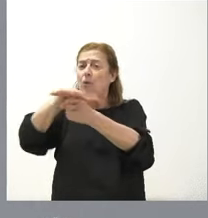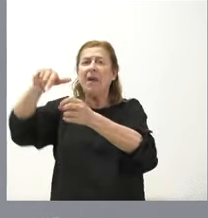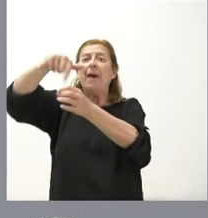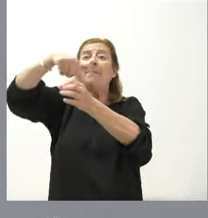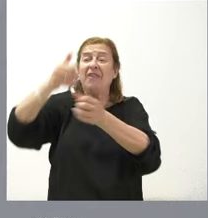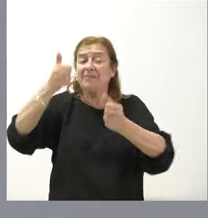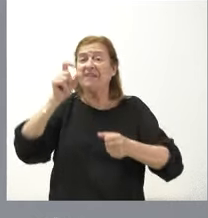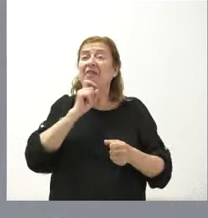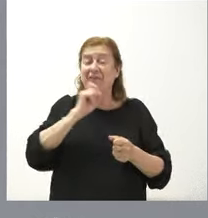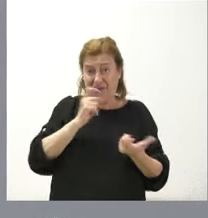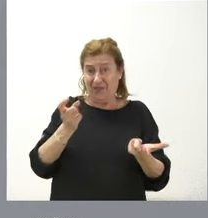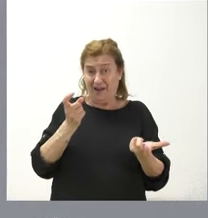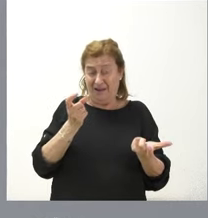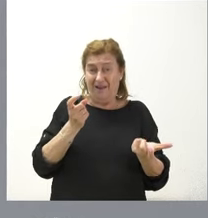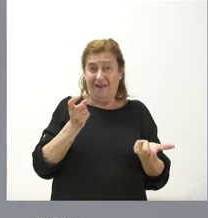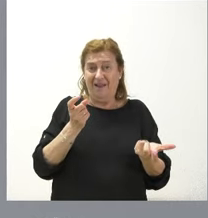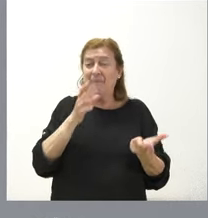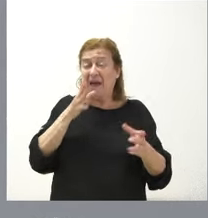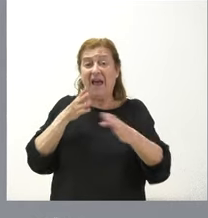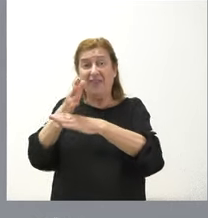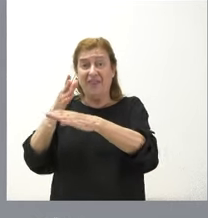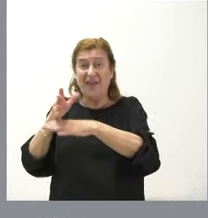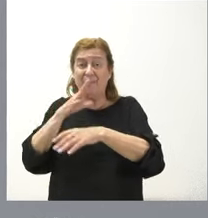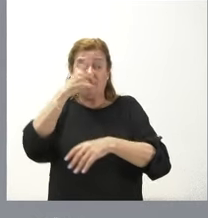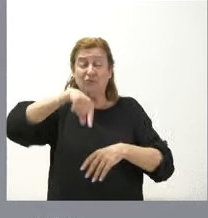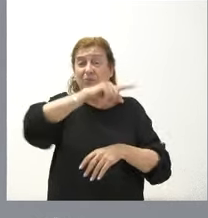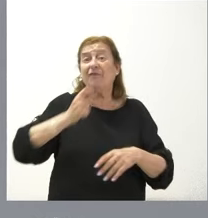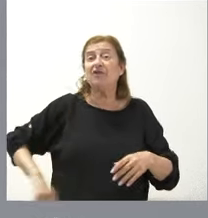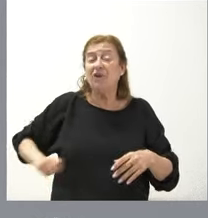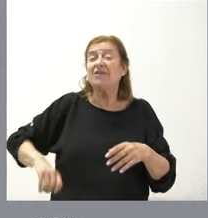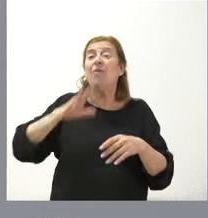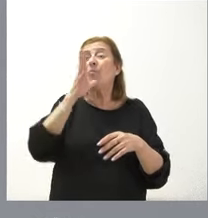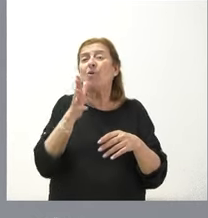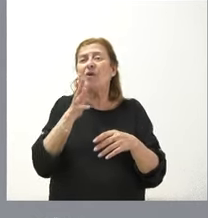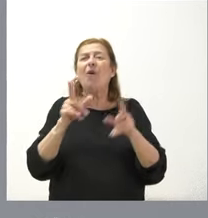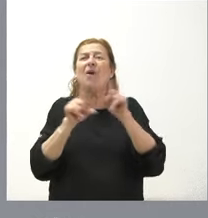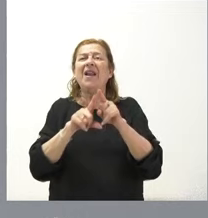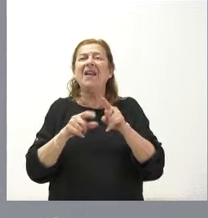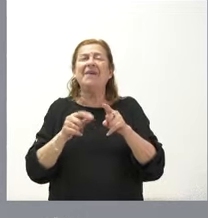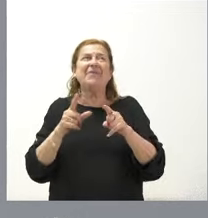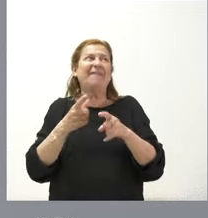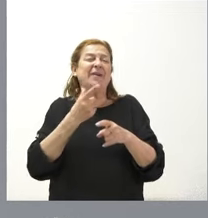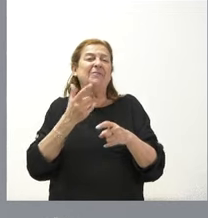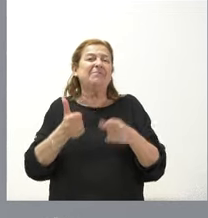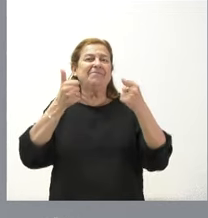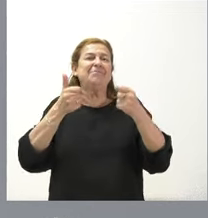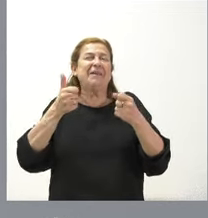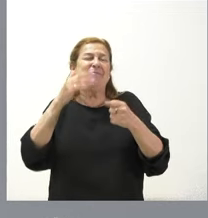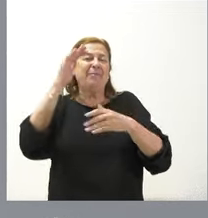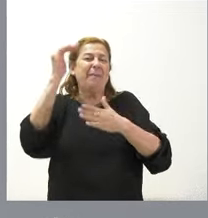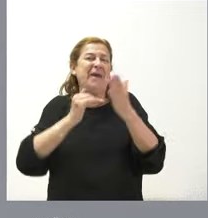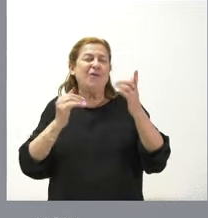más difíciles de acceder por parte de los profesionales porque son las que tienen quizá menos atractivo desde el punto de vista